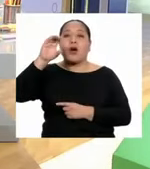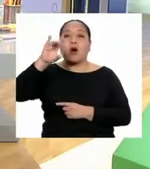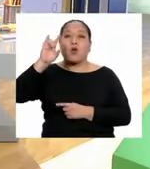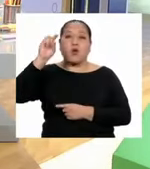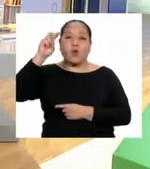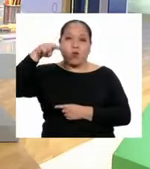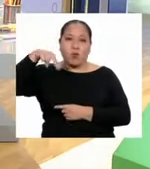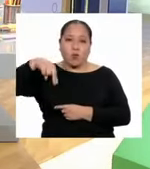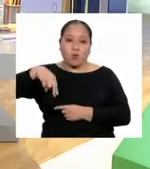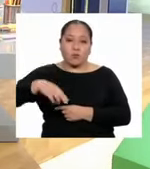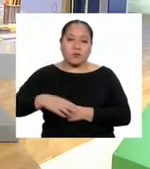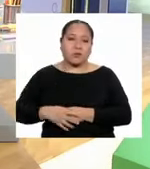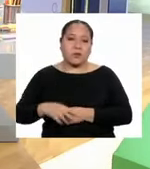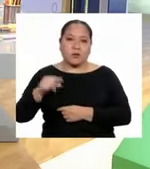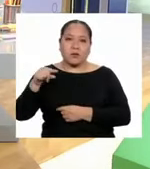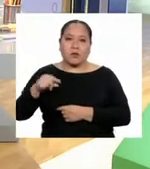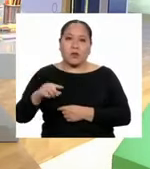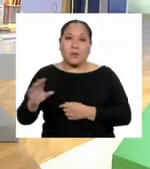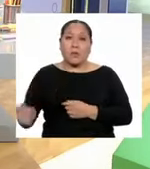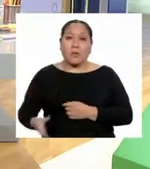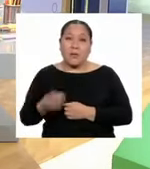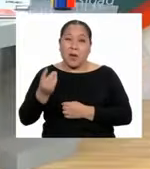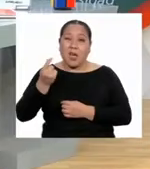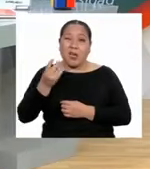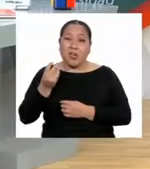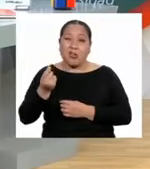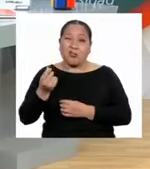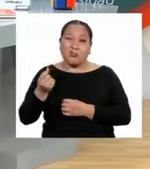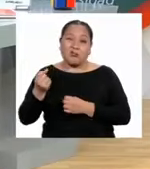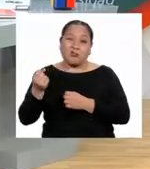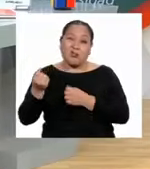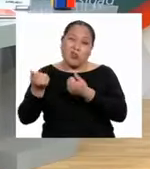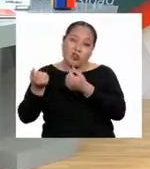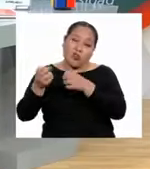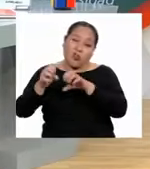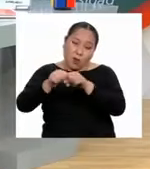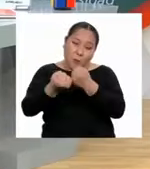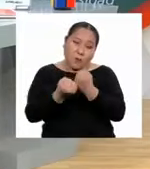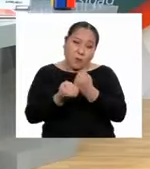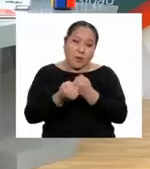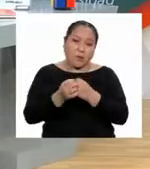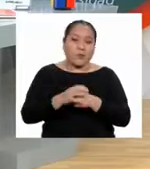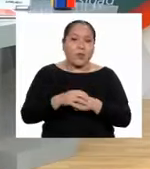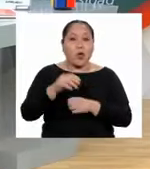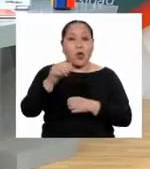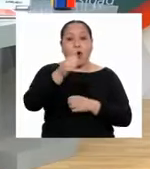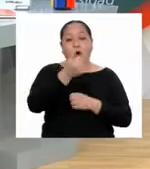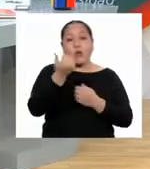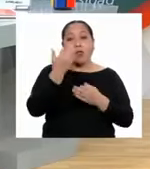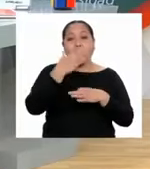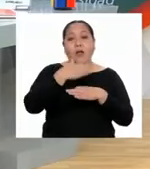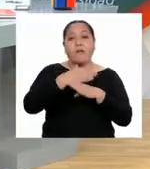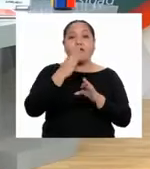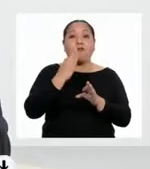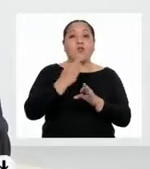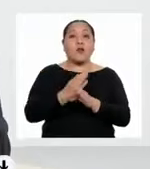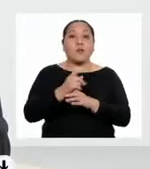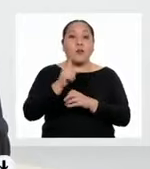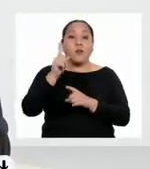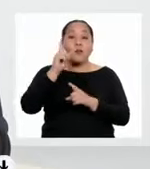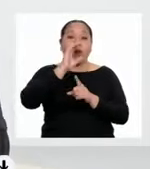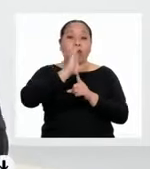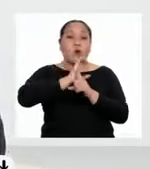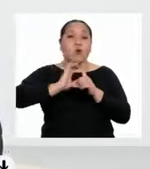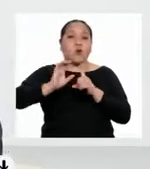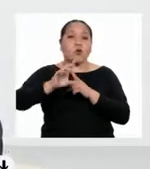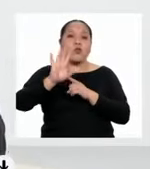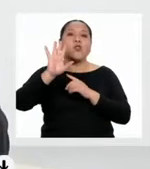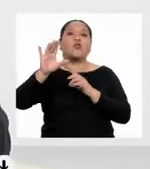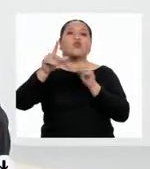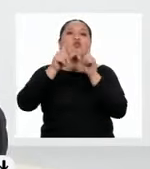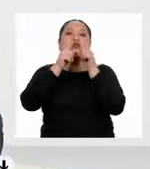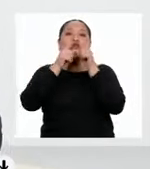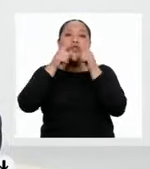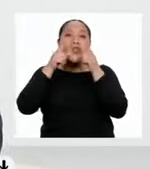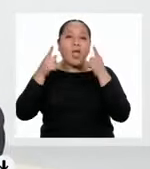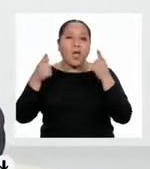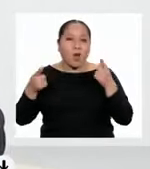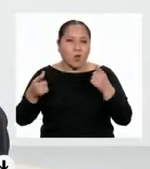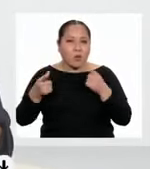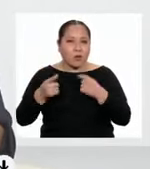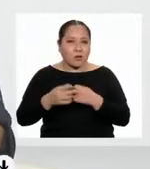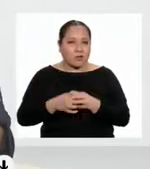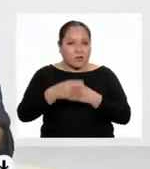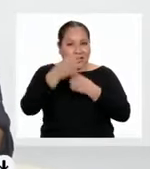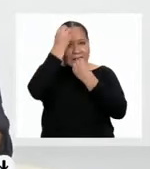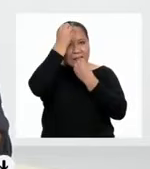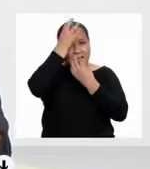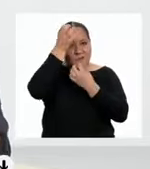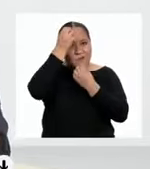rompió. Es un destructor. Otro elemento de una cultura sería su lengua. La información que te